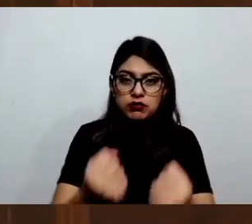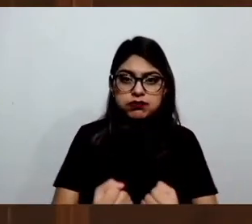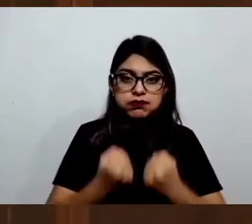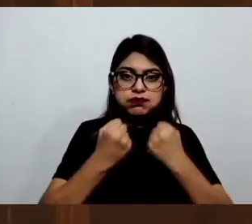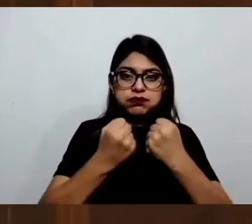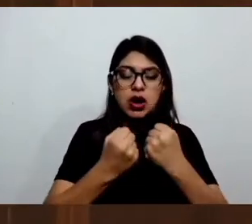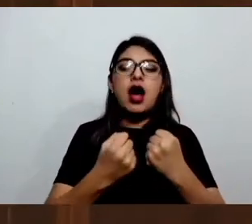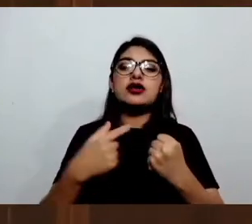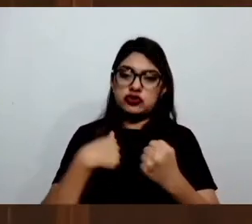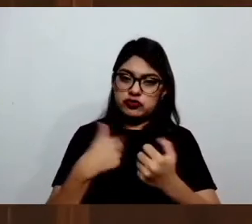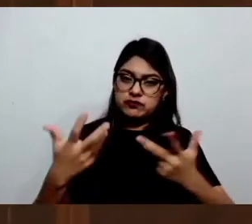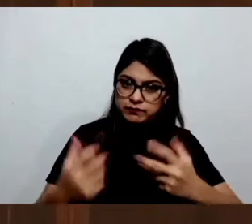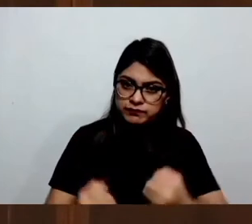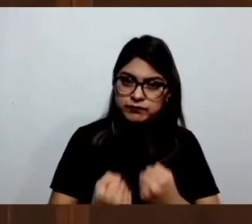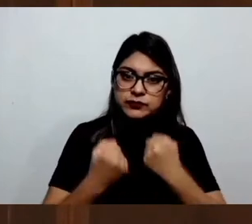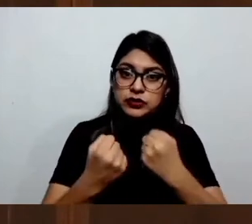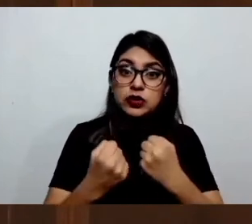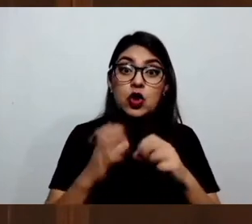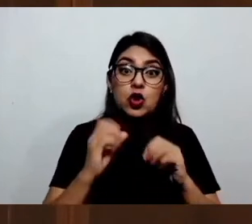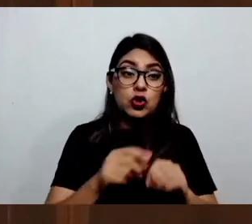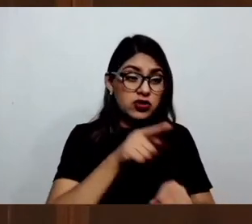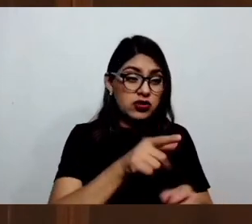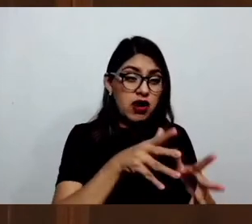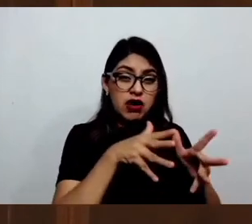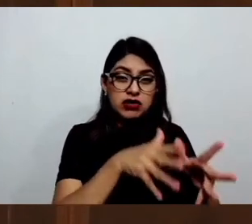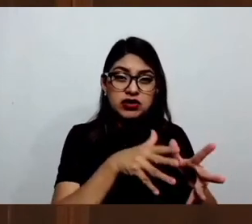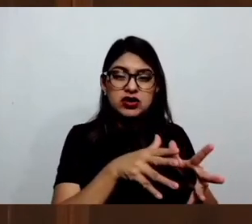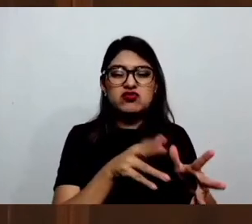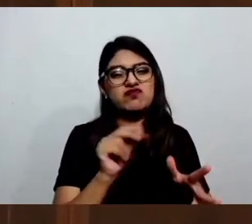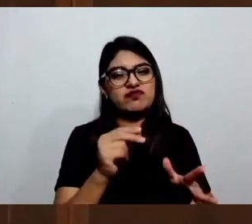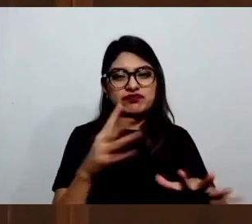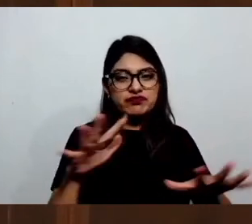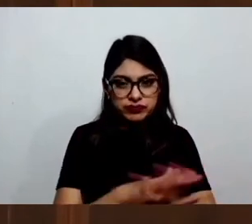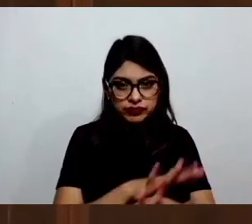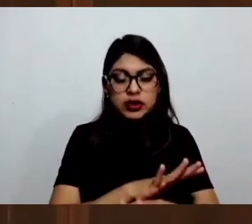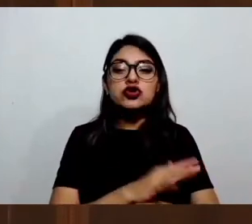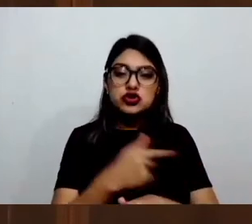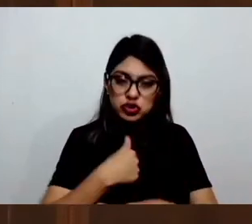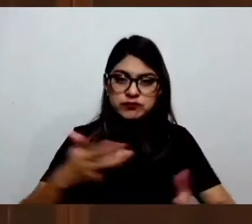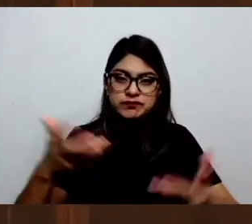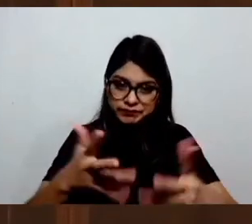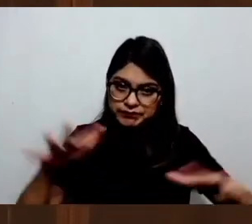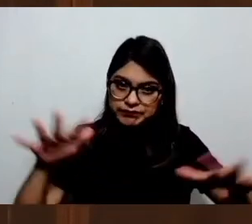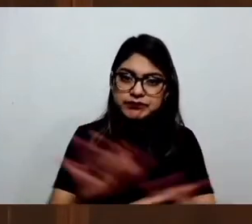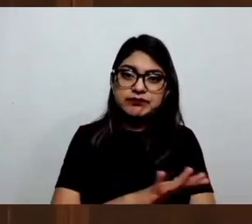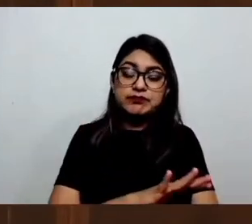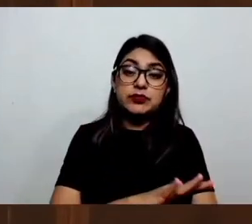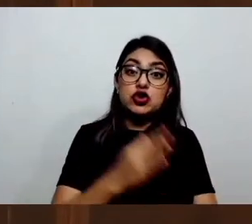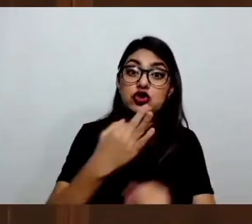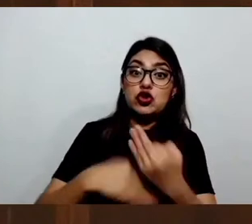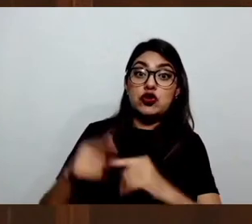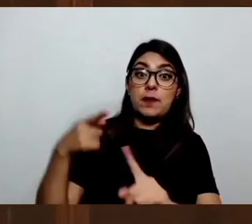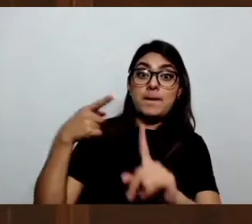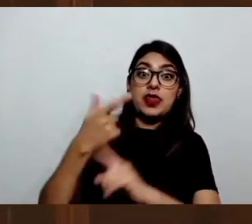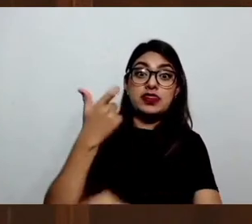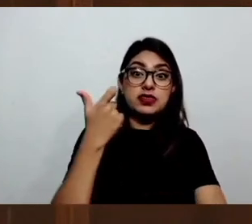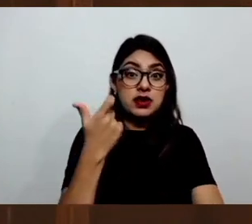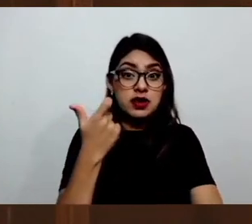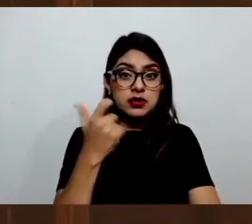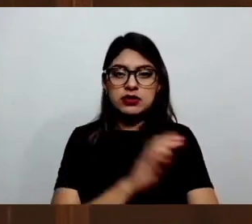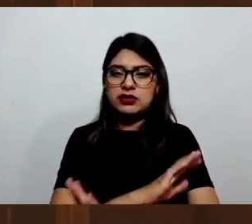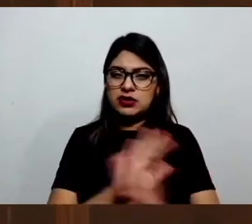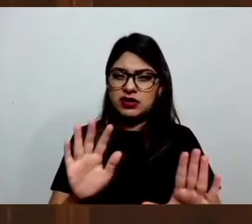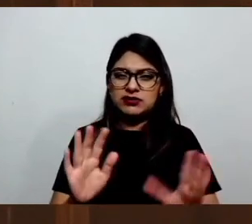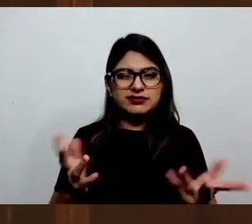transformar. Y no todo se hace con dinero, se hace con la confianza que estamos obligados a